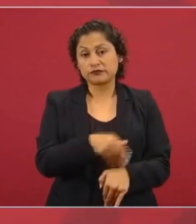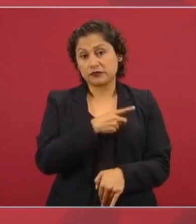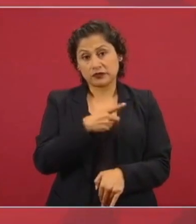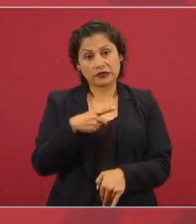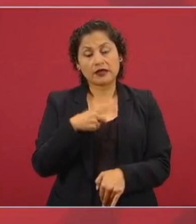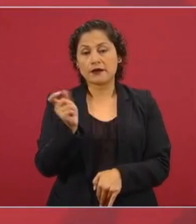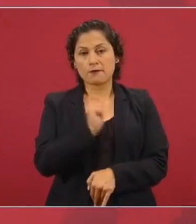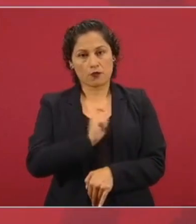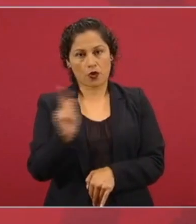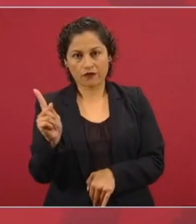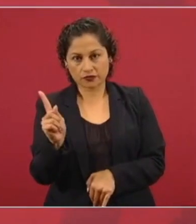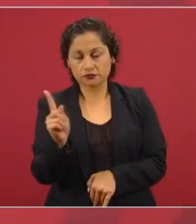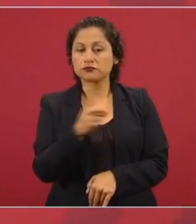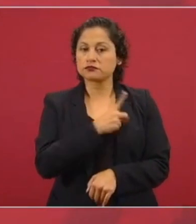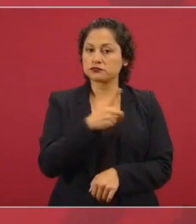honestidad